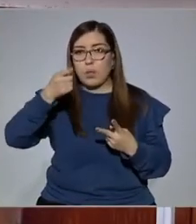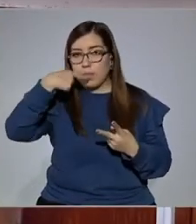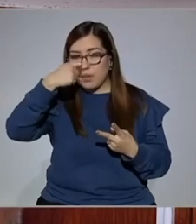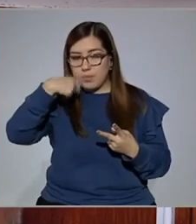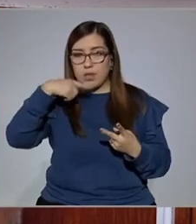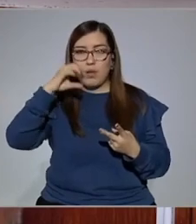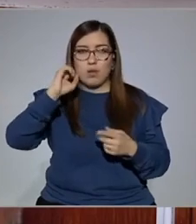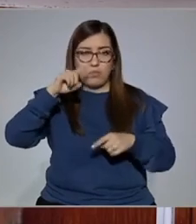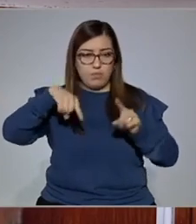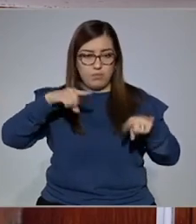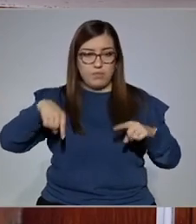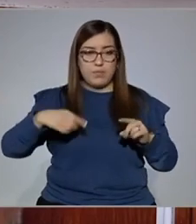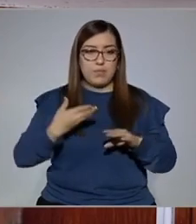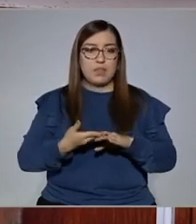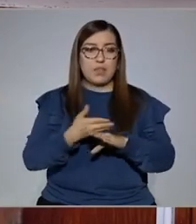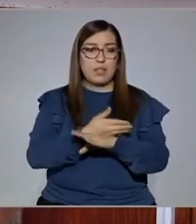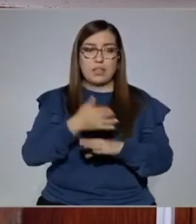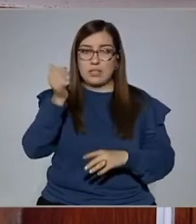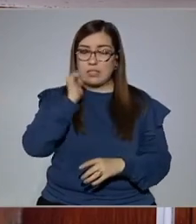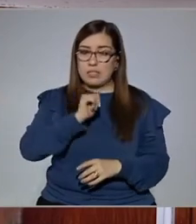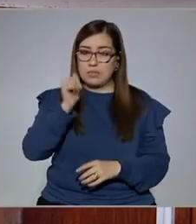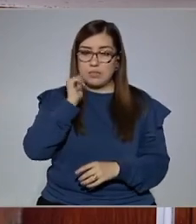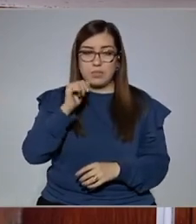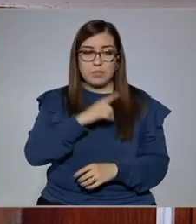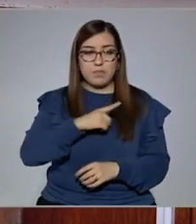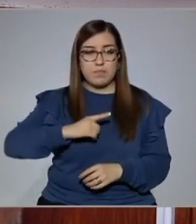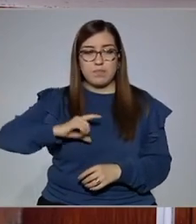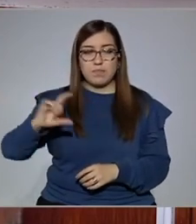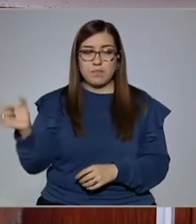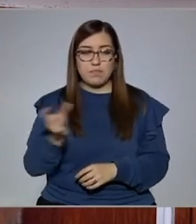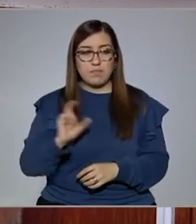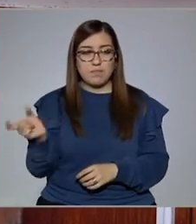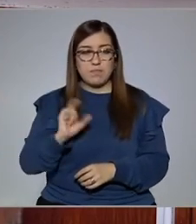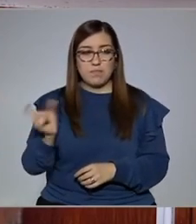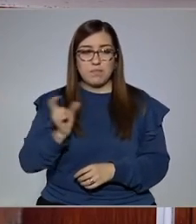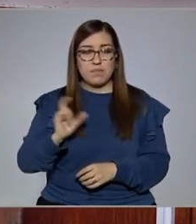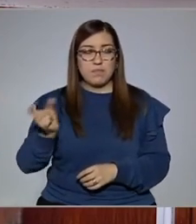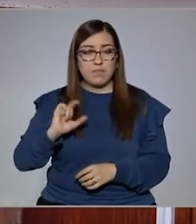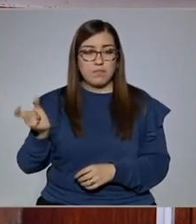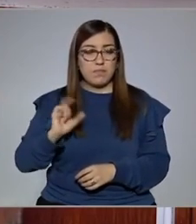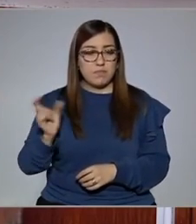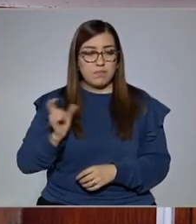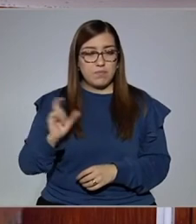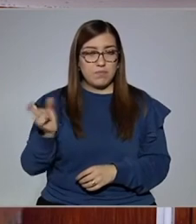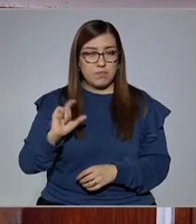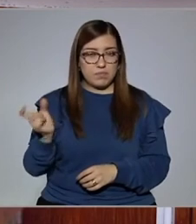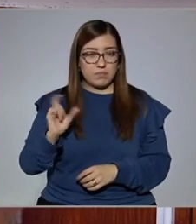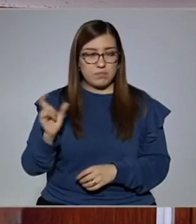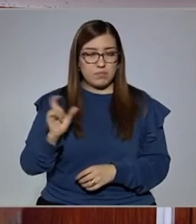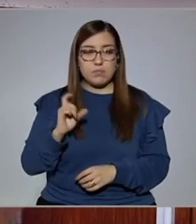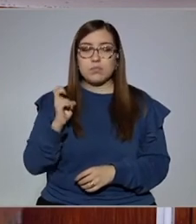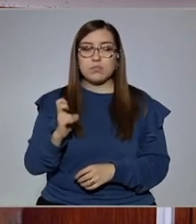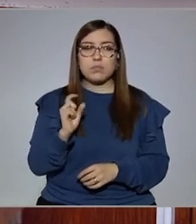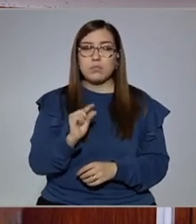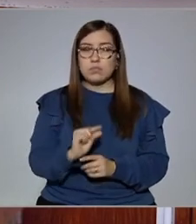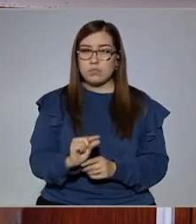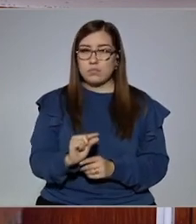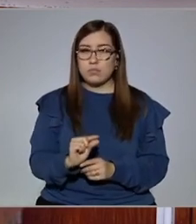gotero y que antes de cada dosis agite 10 veces. Esto hace que la potencia varíe de manera muy, muy, muy